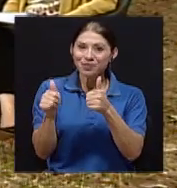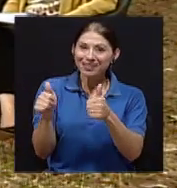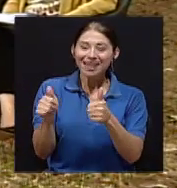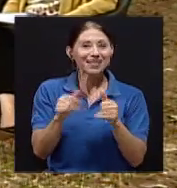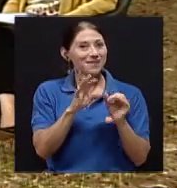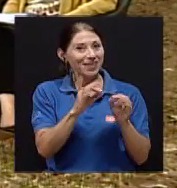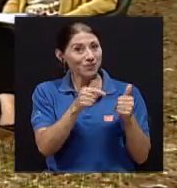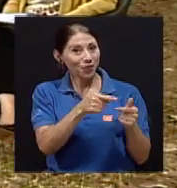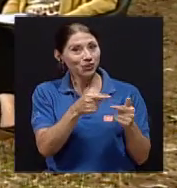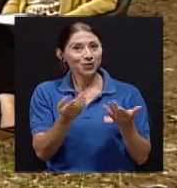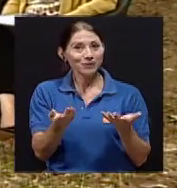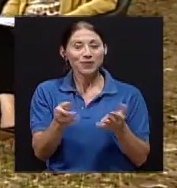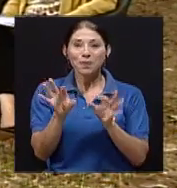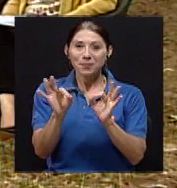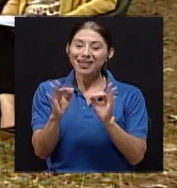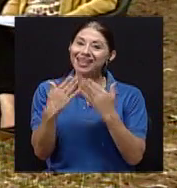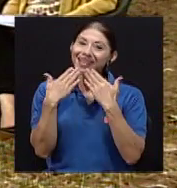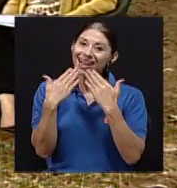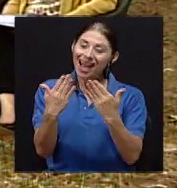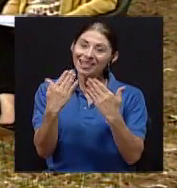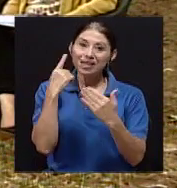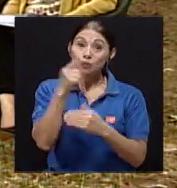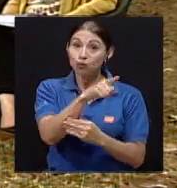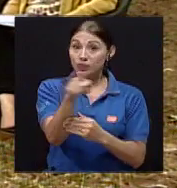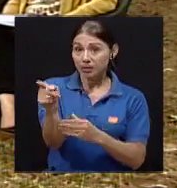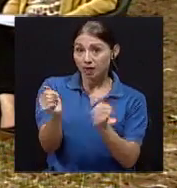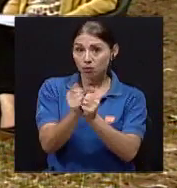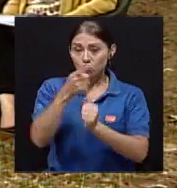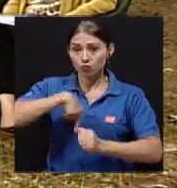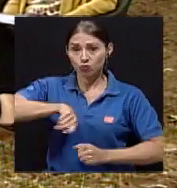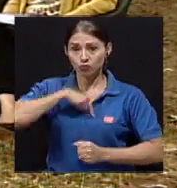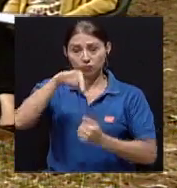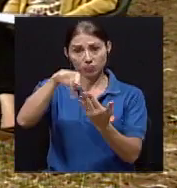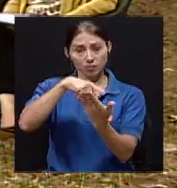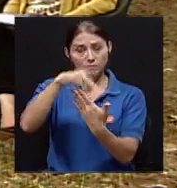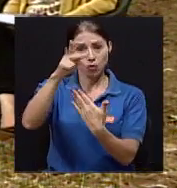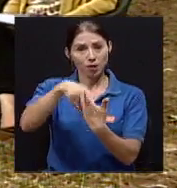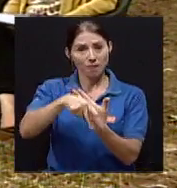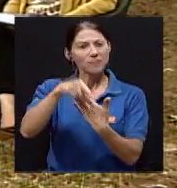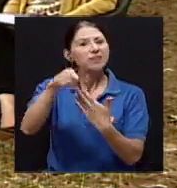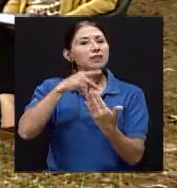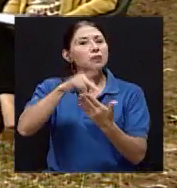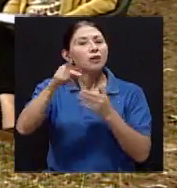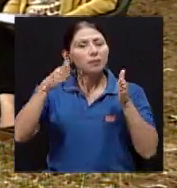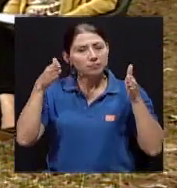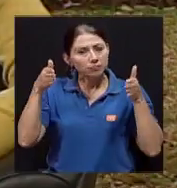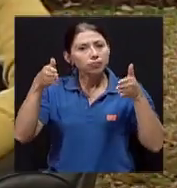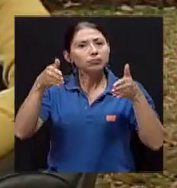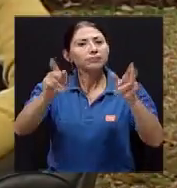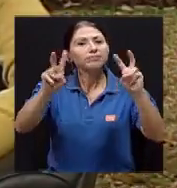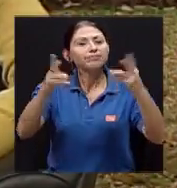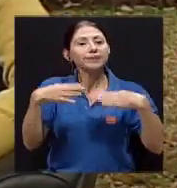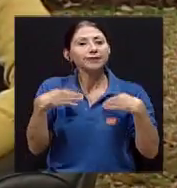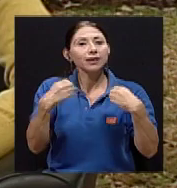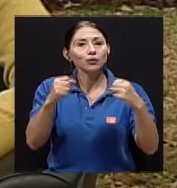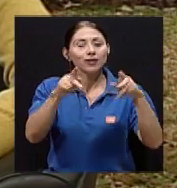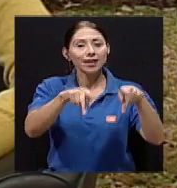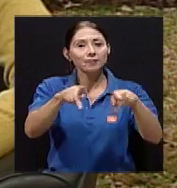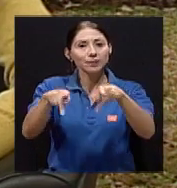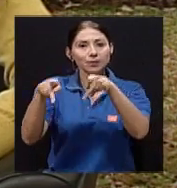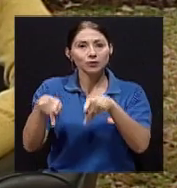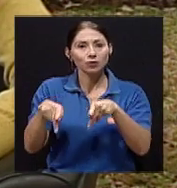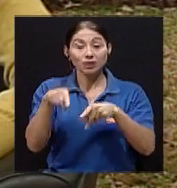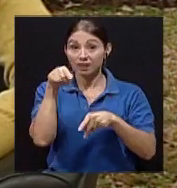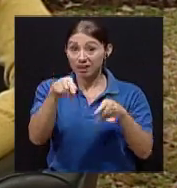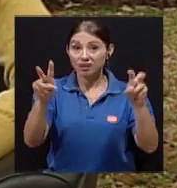Bien, bueno, gracias por estar con nosotros en este programa dedicado a la salud de las personas. En realidad es un tema